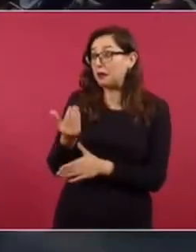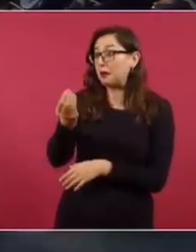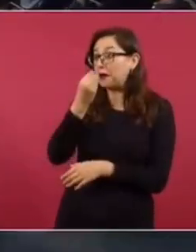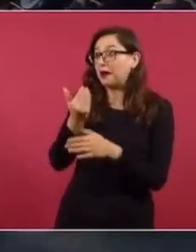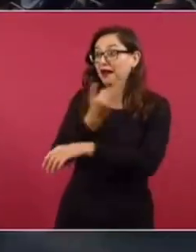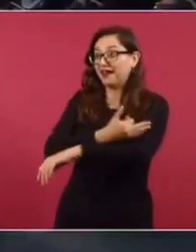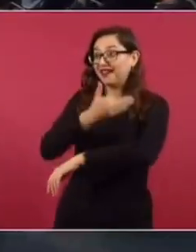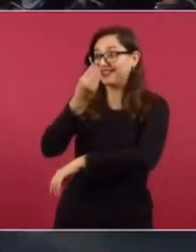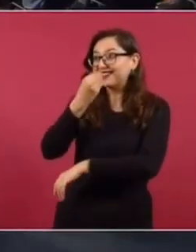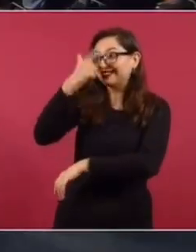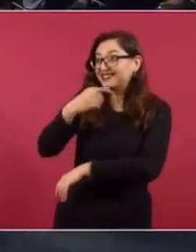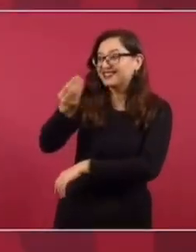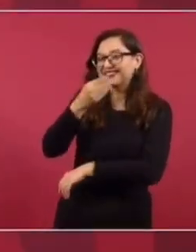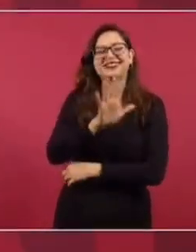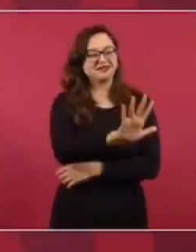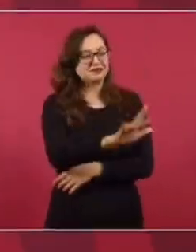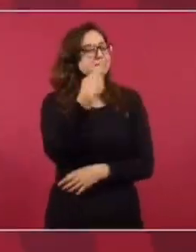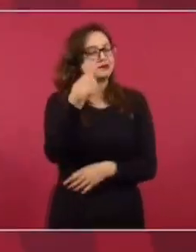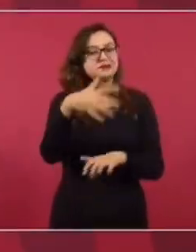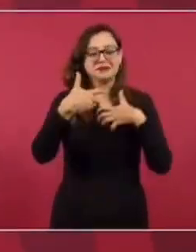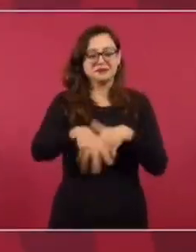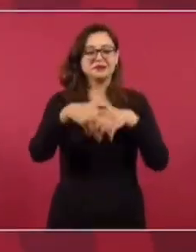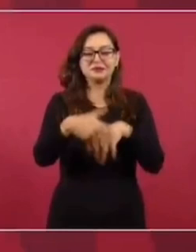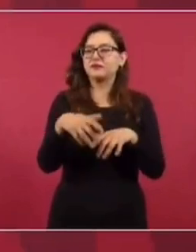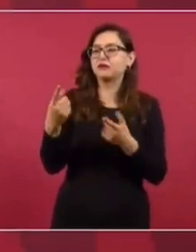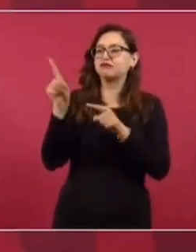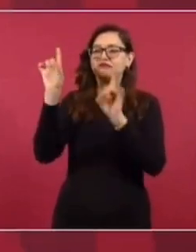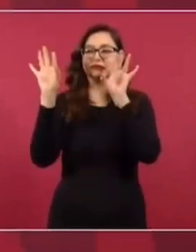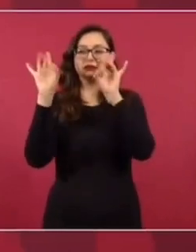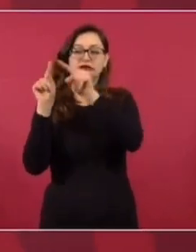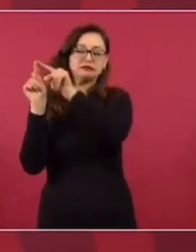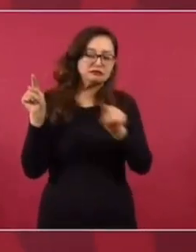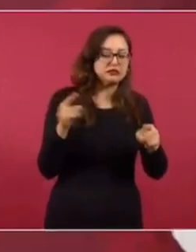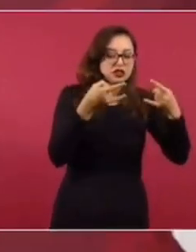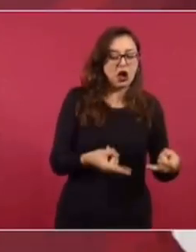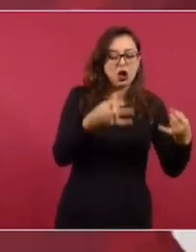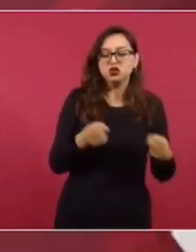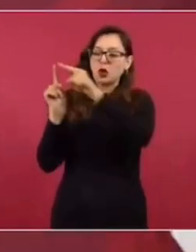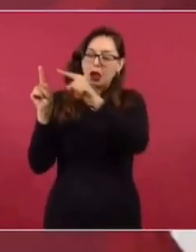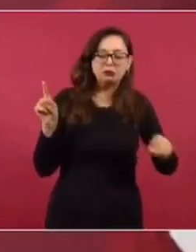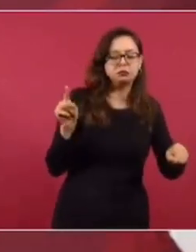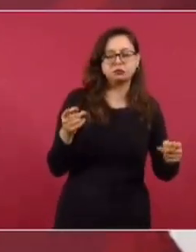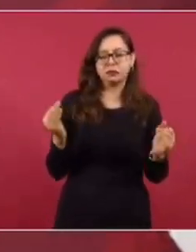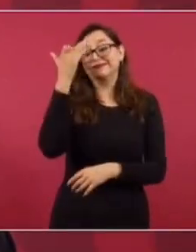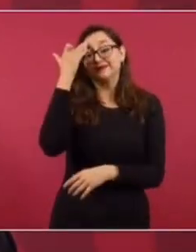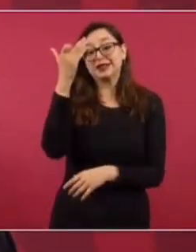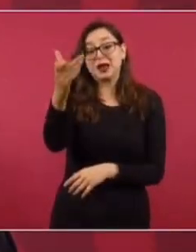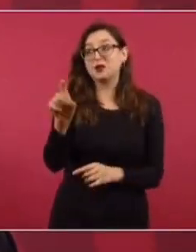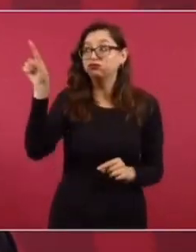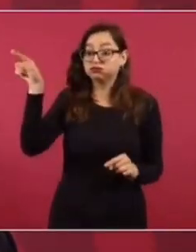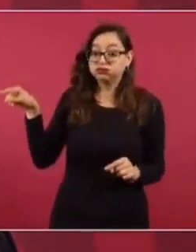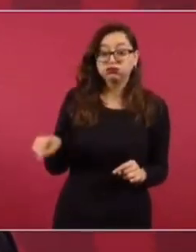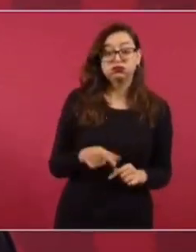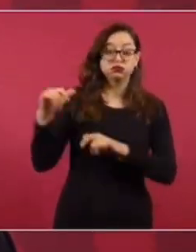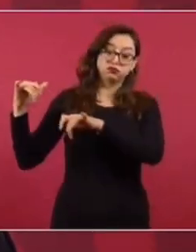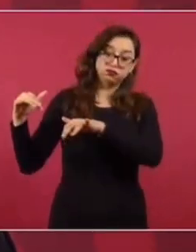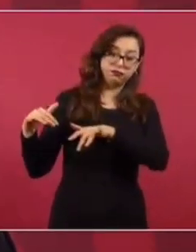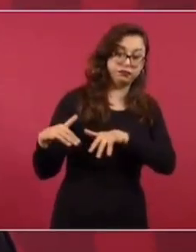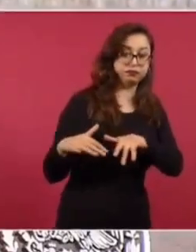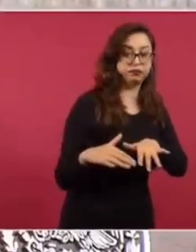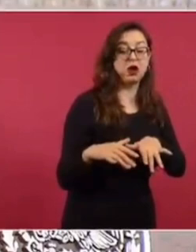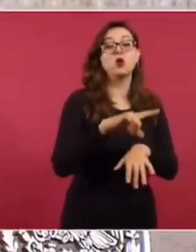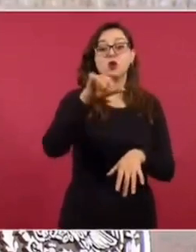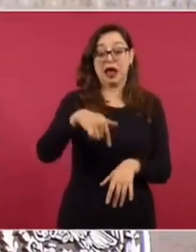La marcha no es que sea mucho la distancia. Pero la gente, por cierto. Sí, el asunto es que se va uno parando y se tarda. Luego, aquí en el Zócalo,